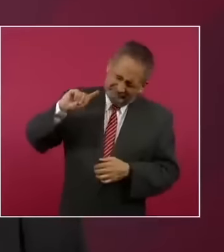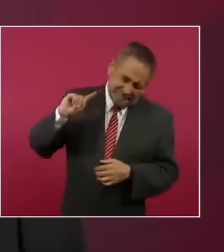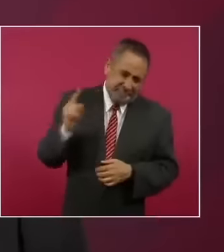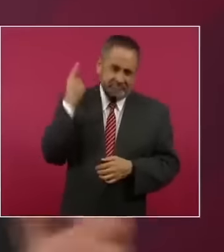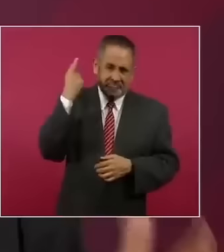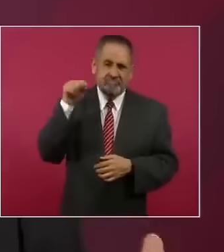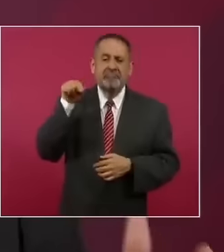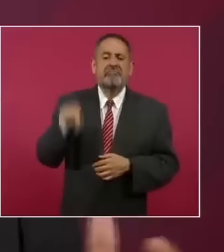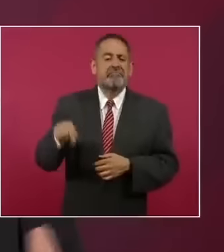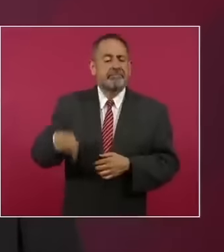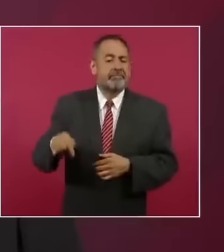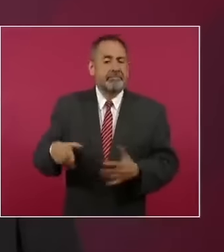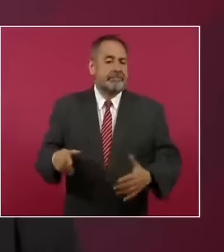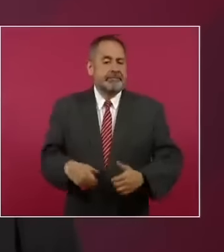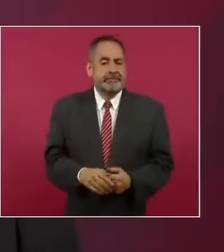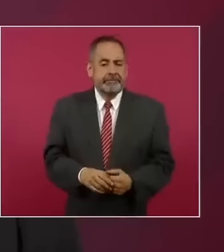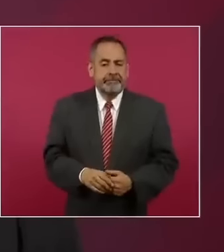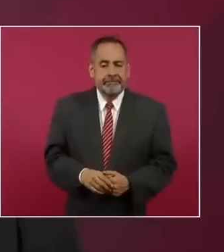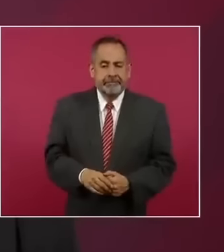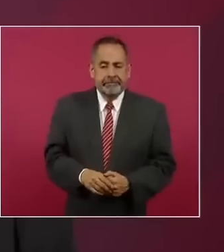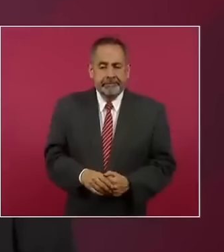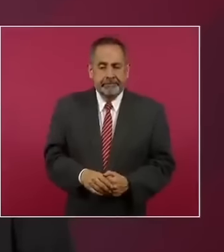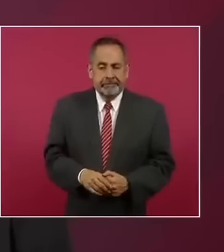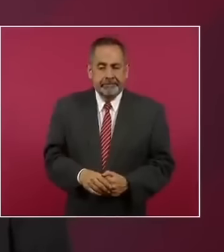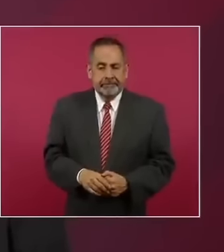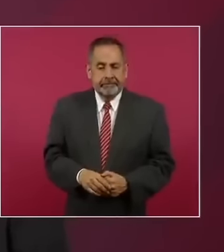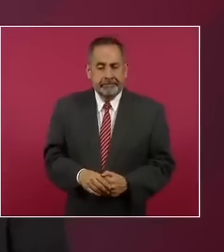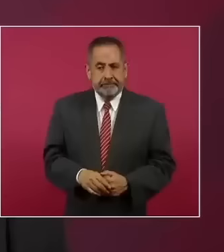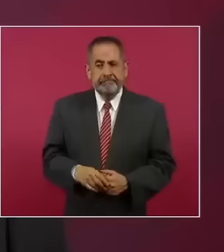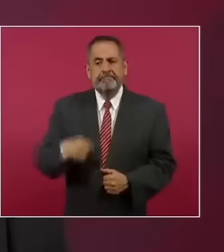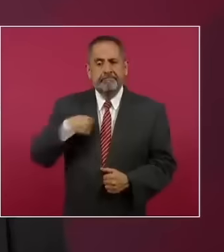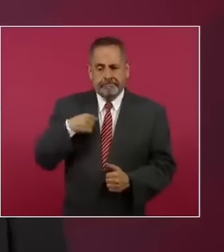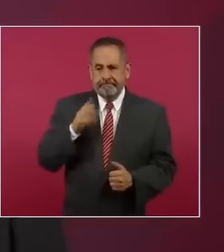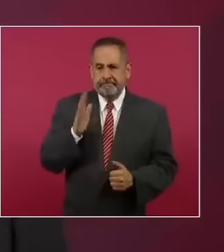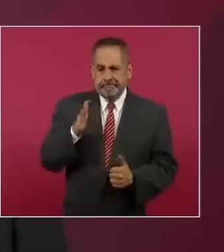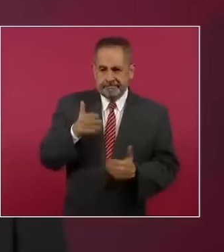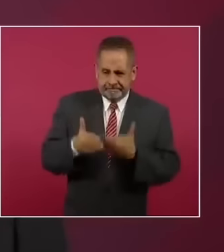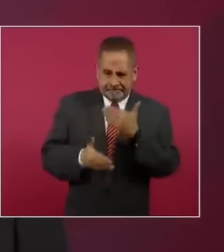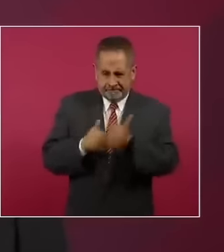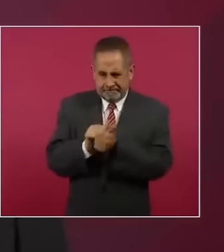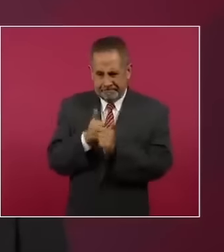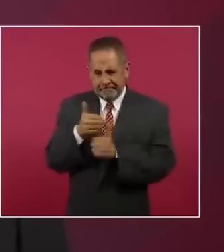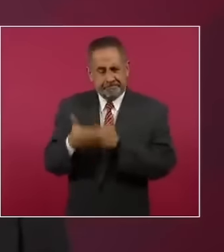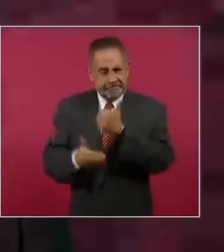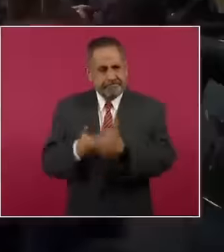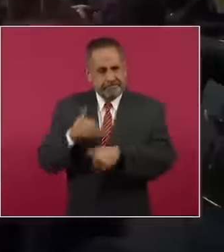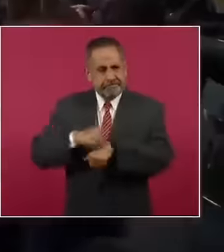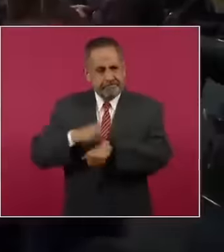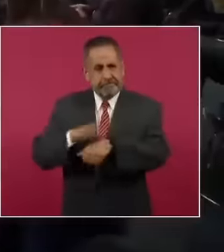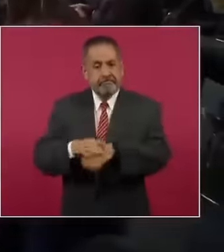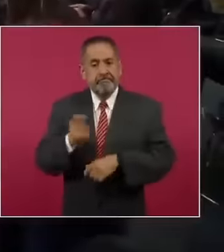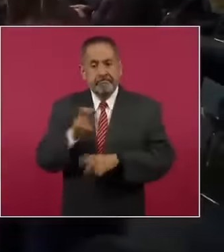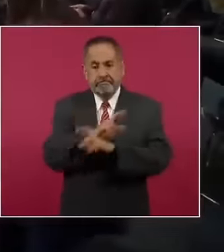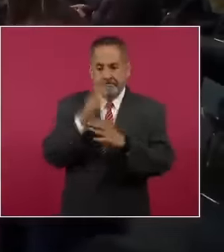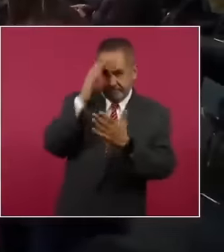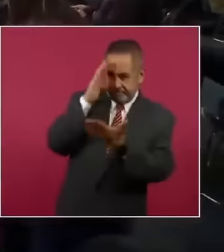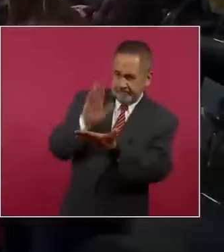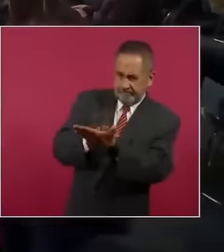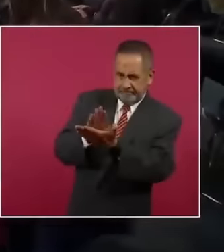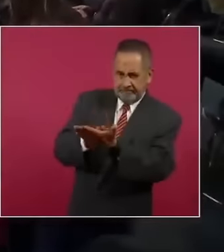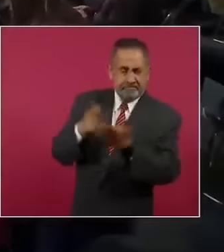Entonces, hemos podido avanzar por eso y quería hacerle un reconocimiento a la gente